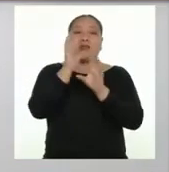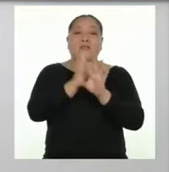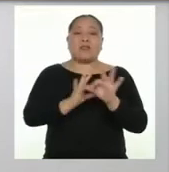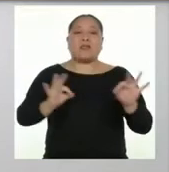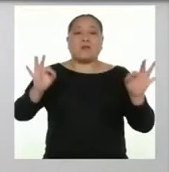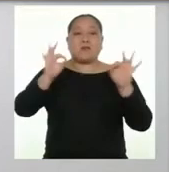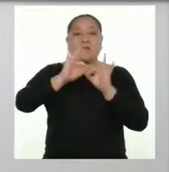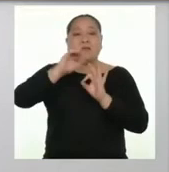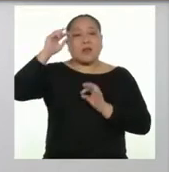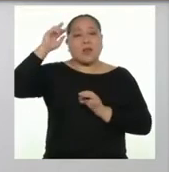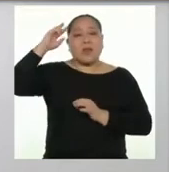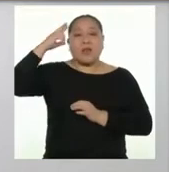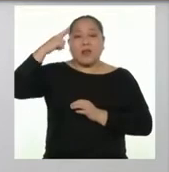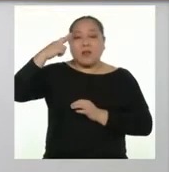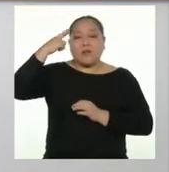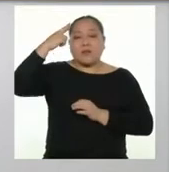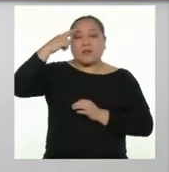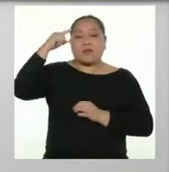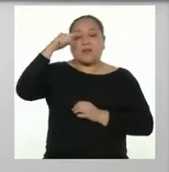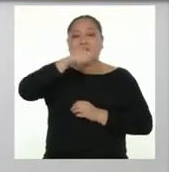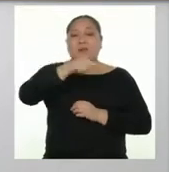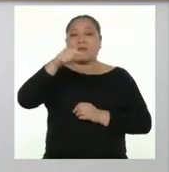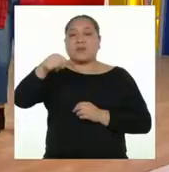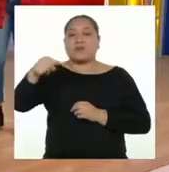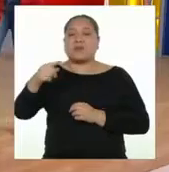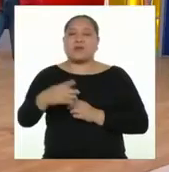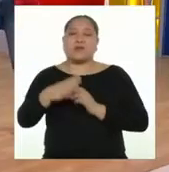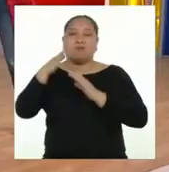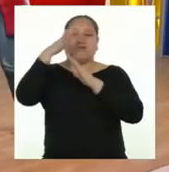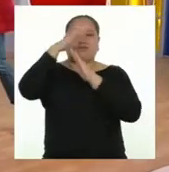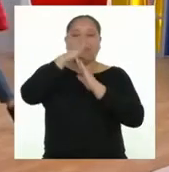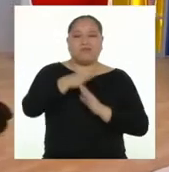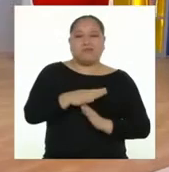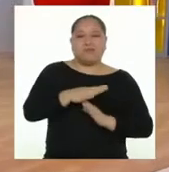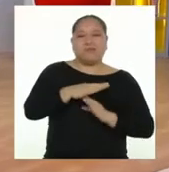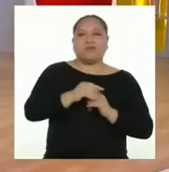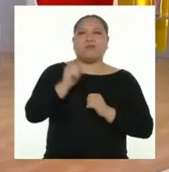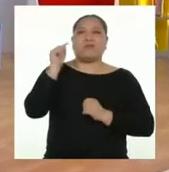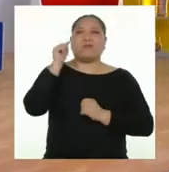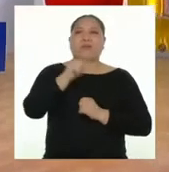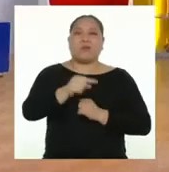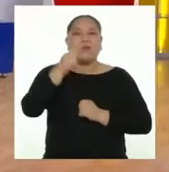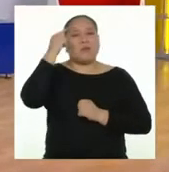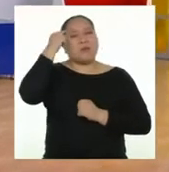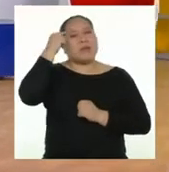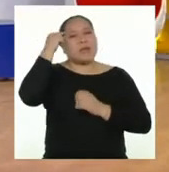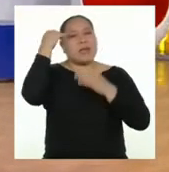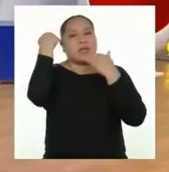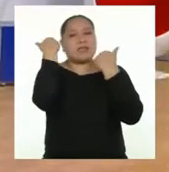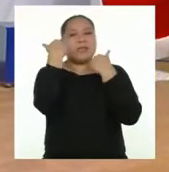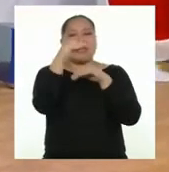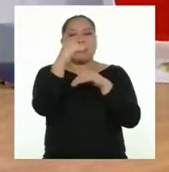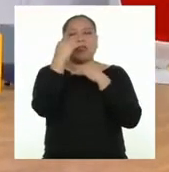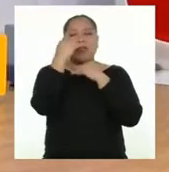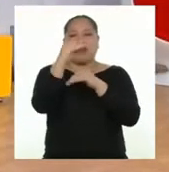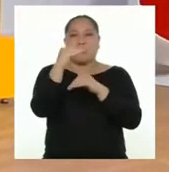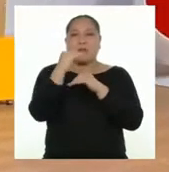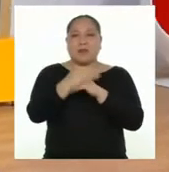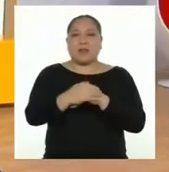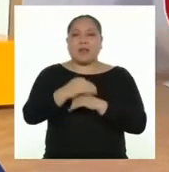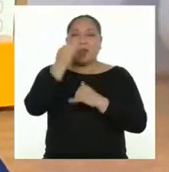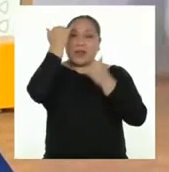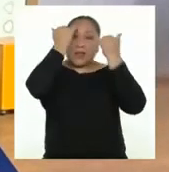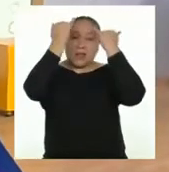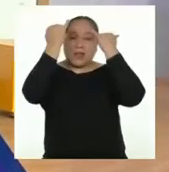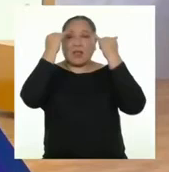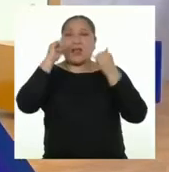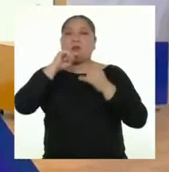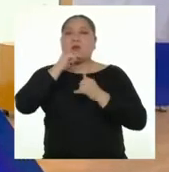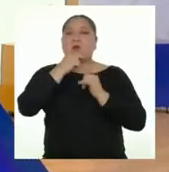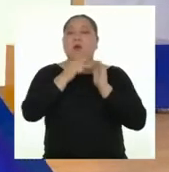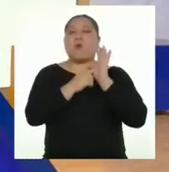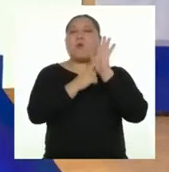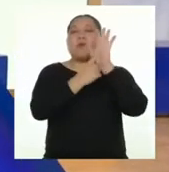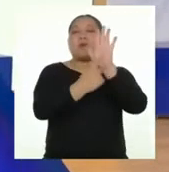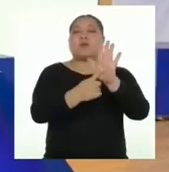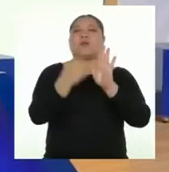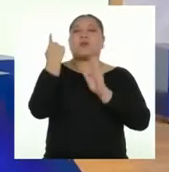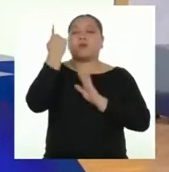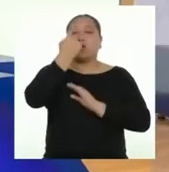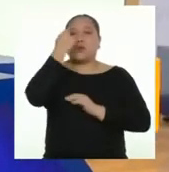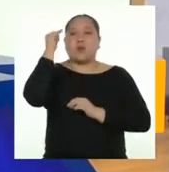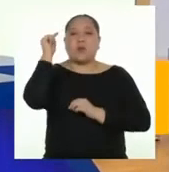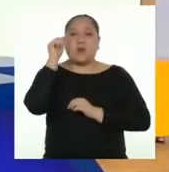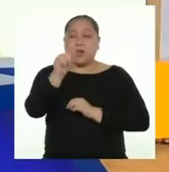reflexionar en torno a estos discursos discriminadores. Creo que ahí se está limitando la percepción de la mujer al mostrarla